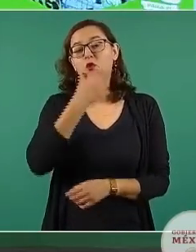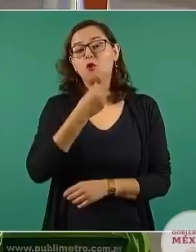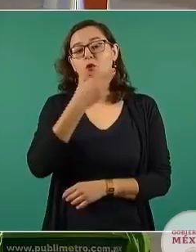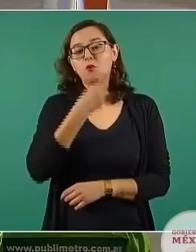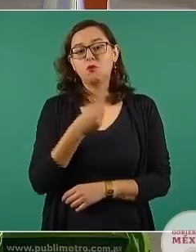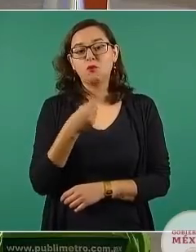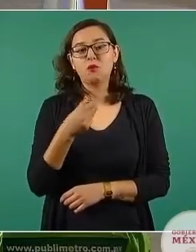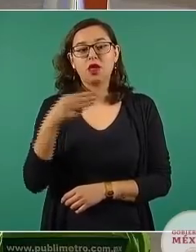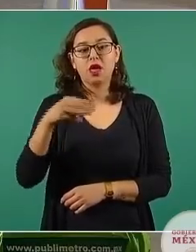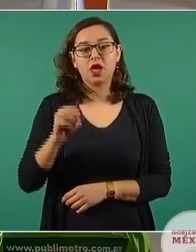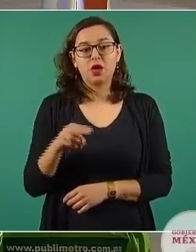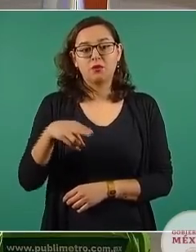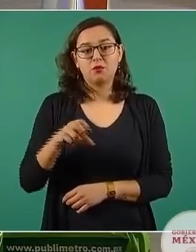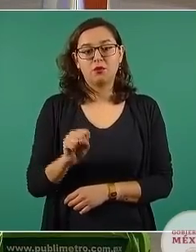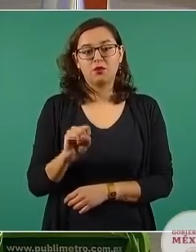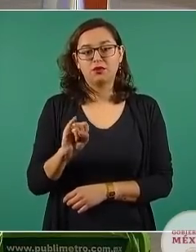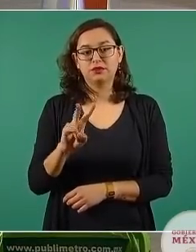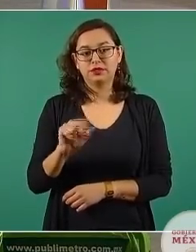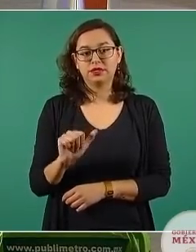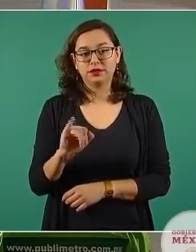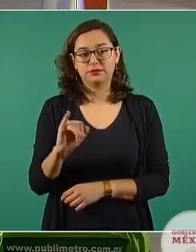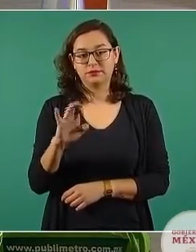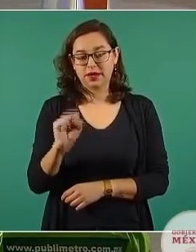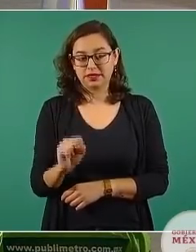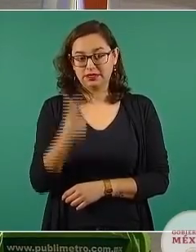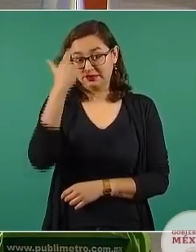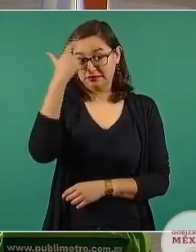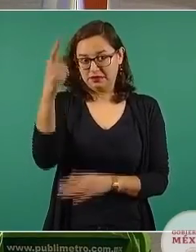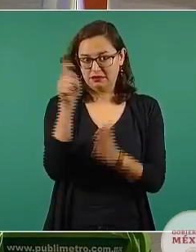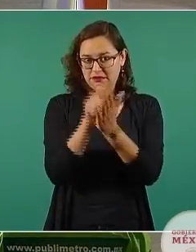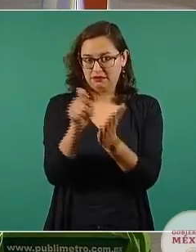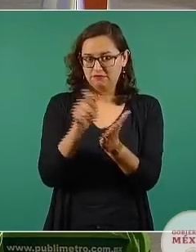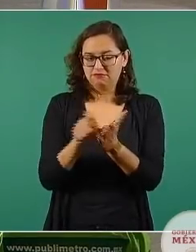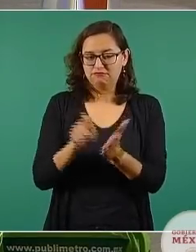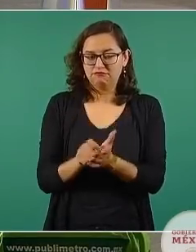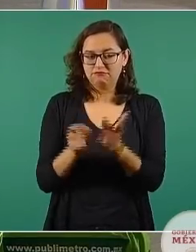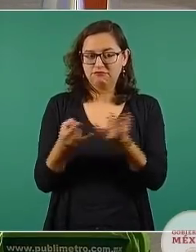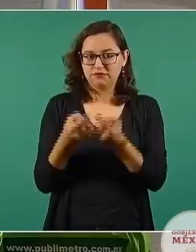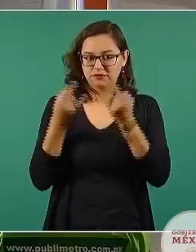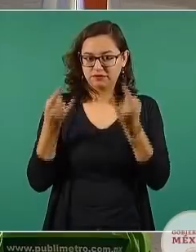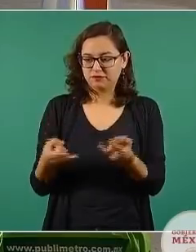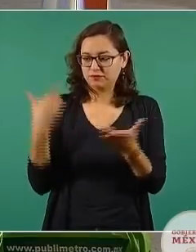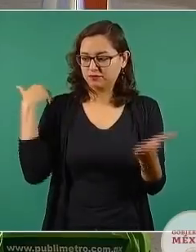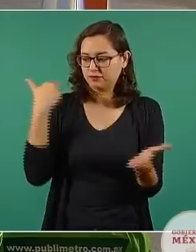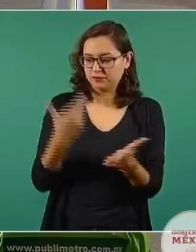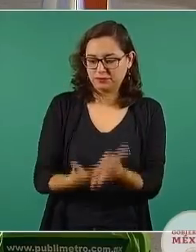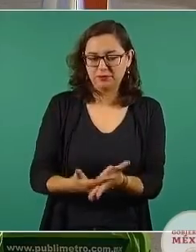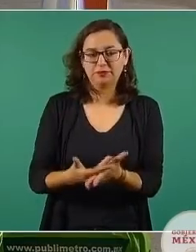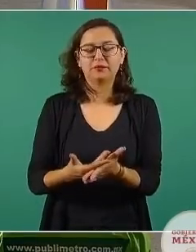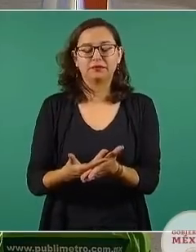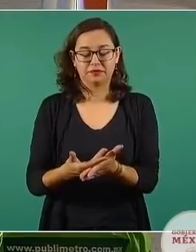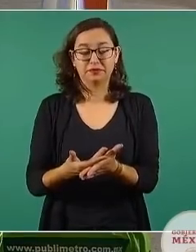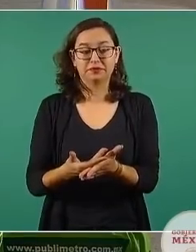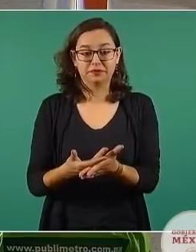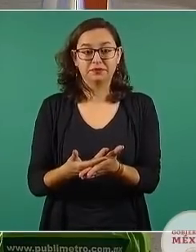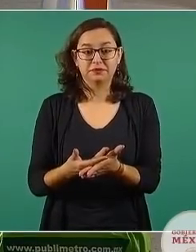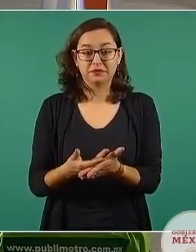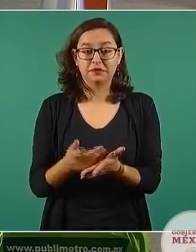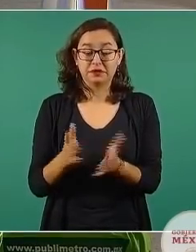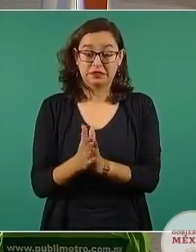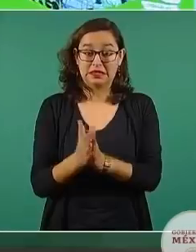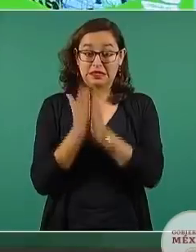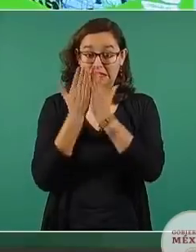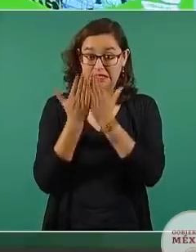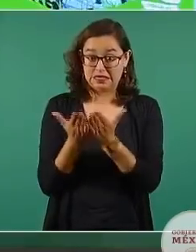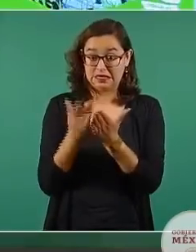son la cual más inteligente, ilusión, y que hablan un poco de un recorrido que llega a nuestros días prácticamente, es quizá el único